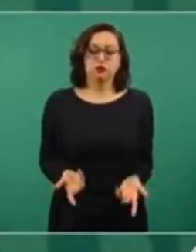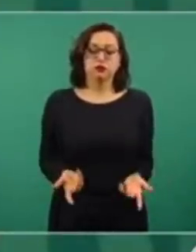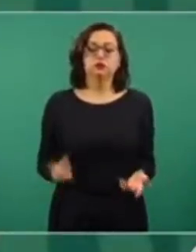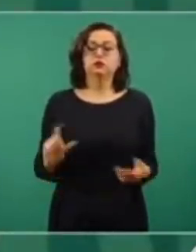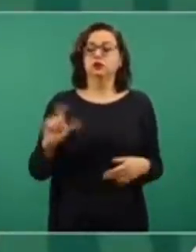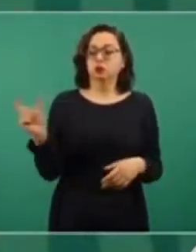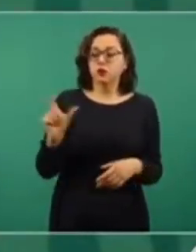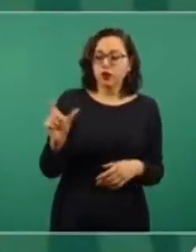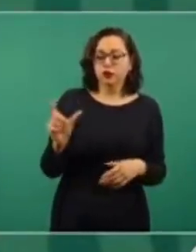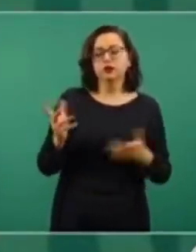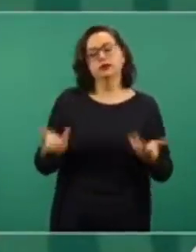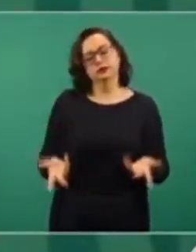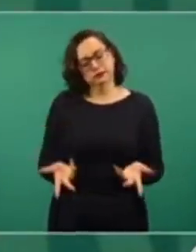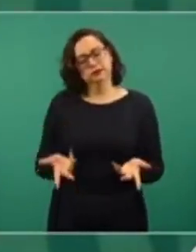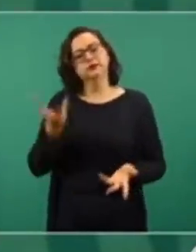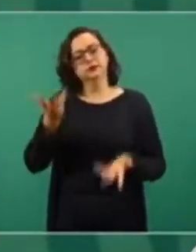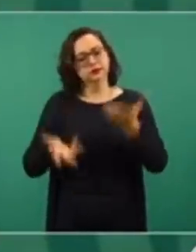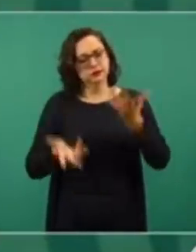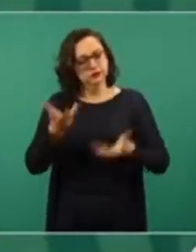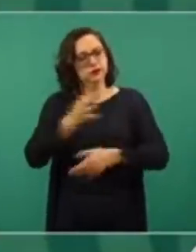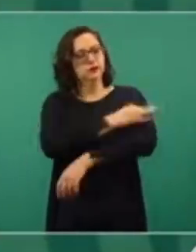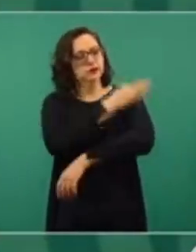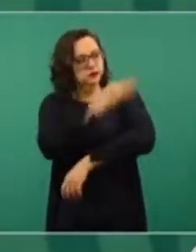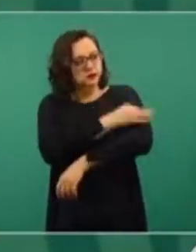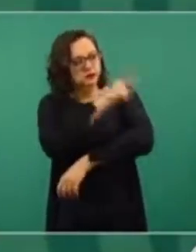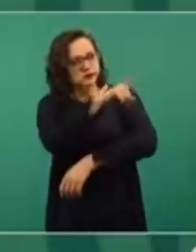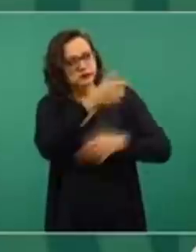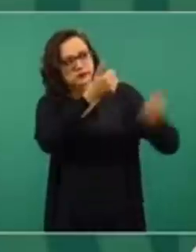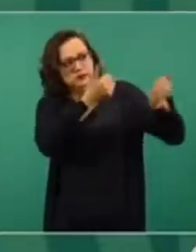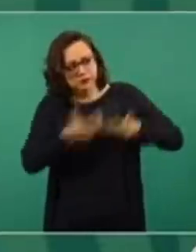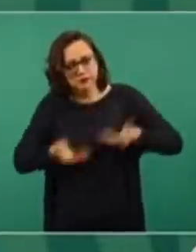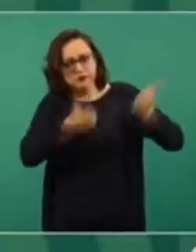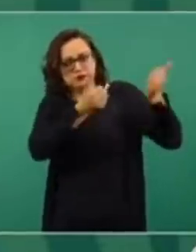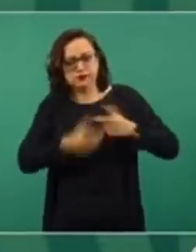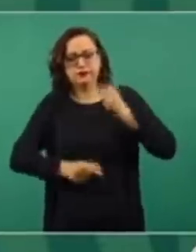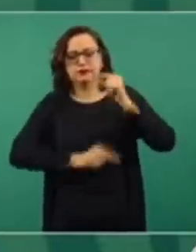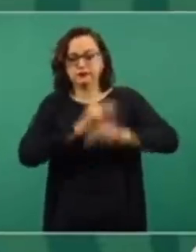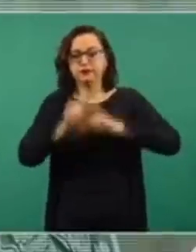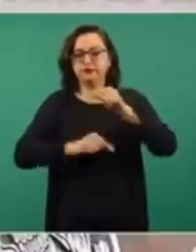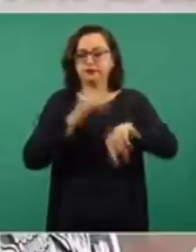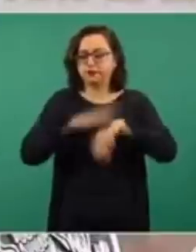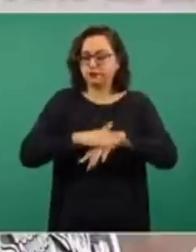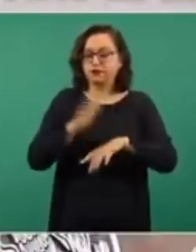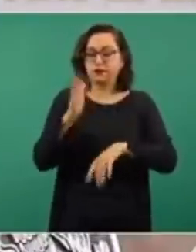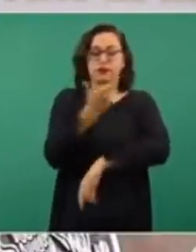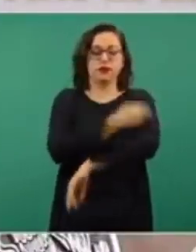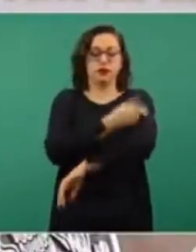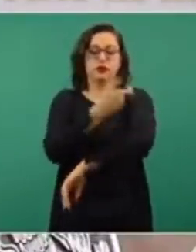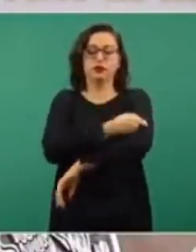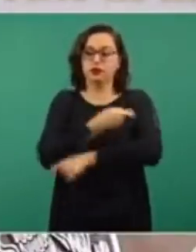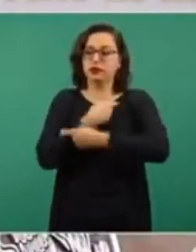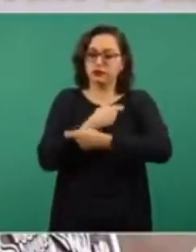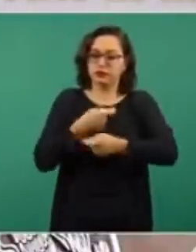la disponibilidad de las vacunas. Ahora, como se decidió,